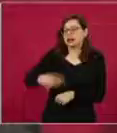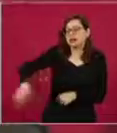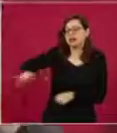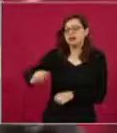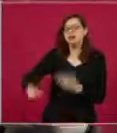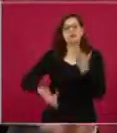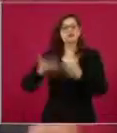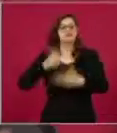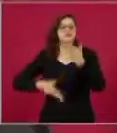Eso es todo.